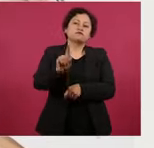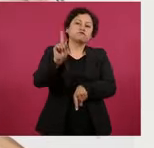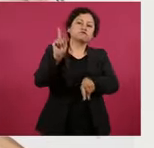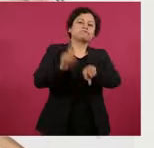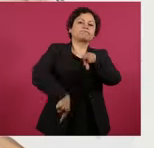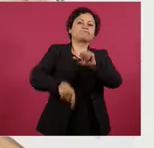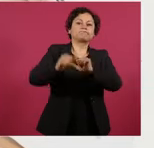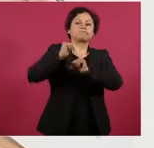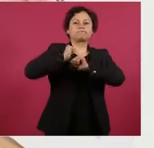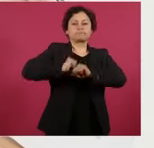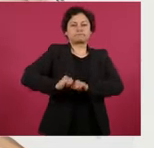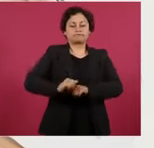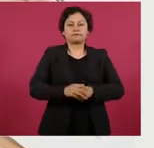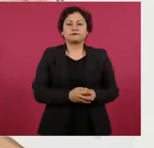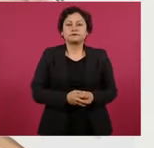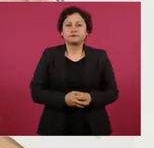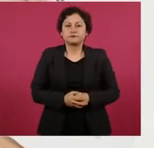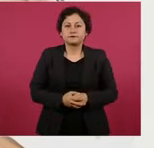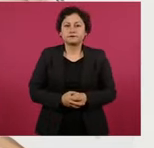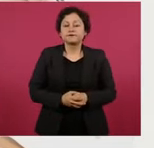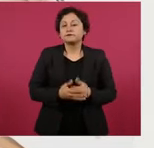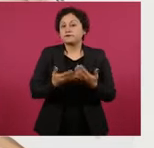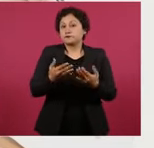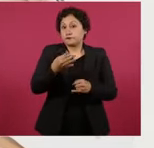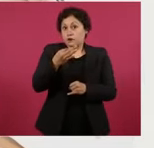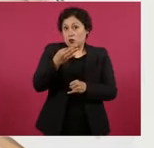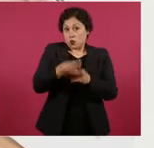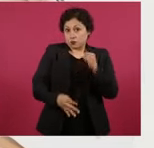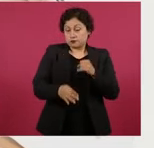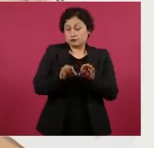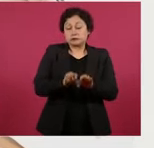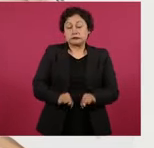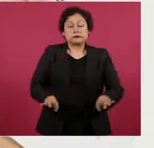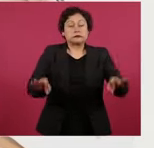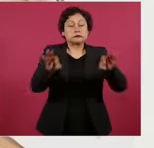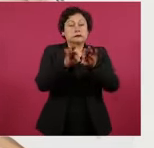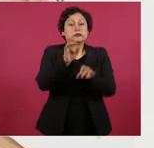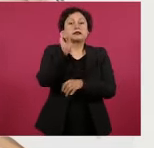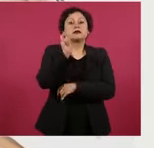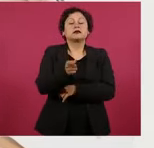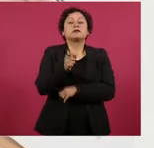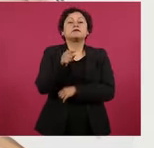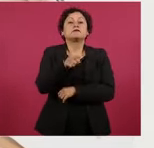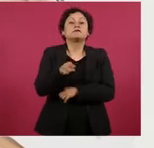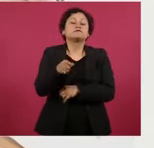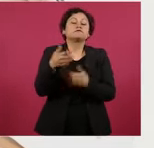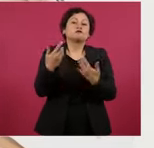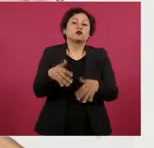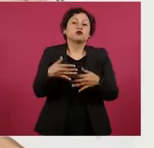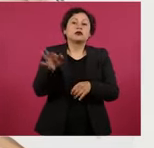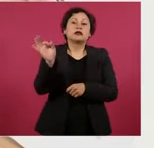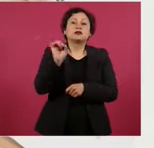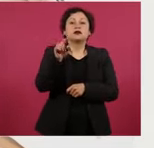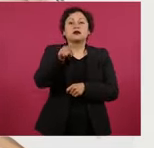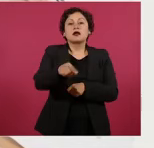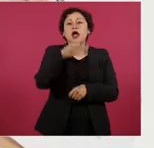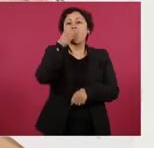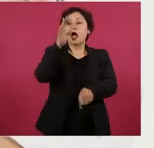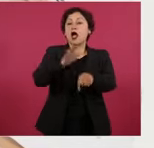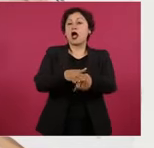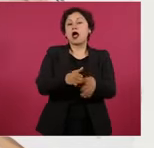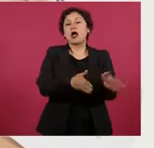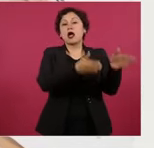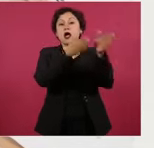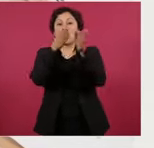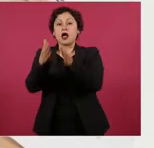destituidos. Y finalmente, algo muy importante, la obligación de dar aviso y justificar demoras procesales, pero el Tribunal